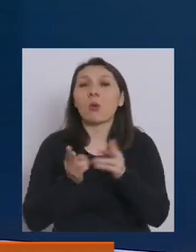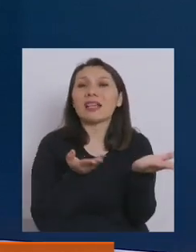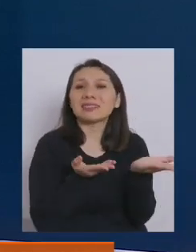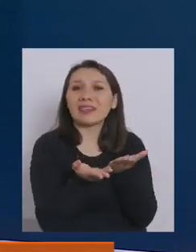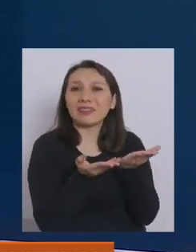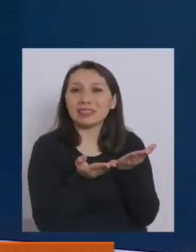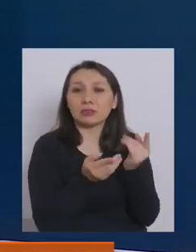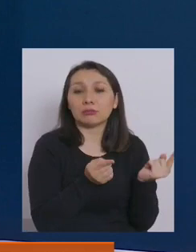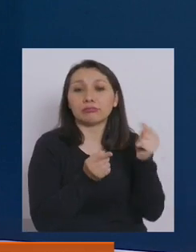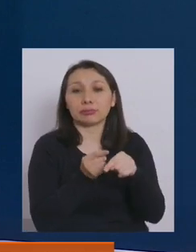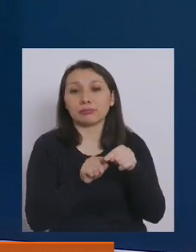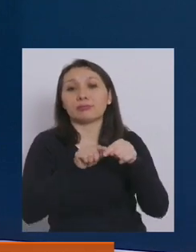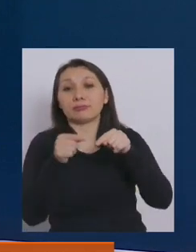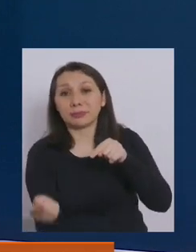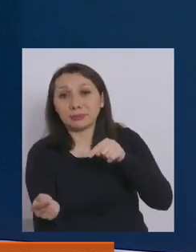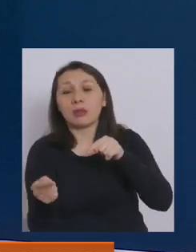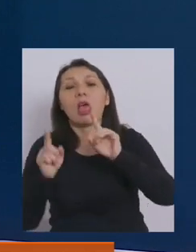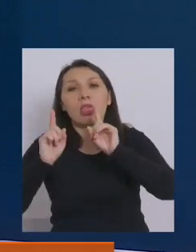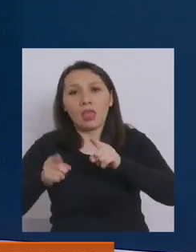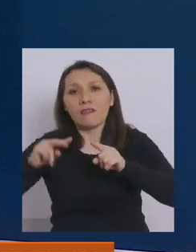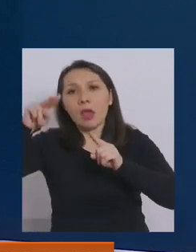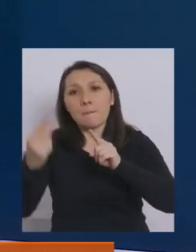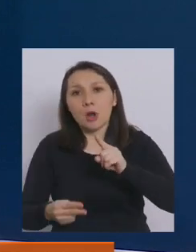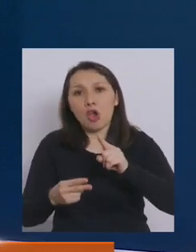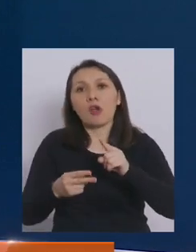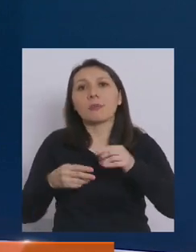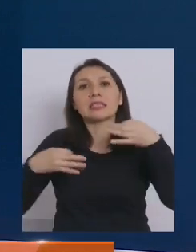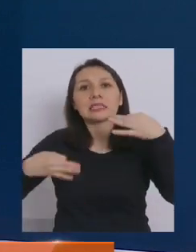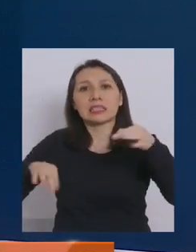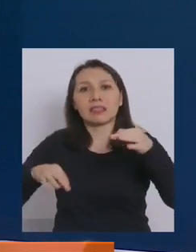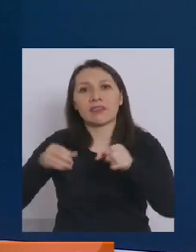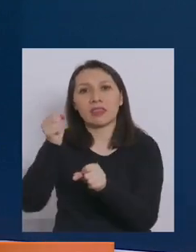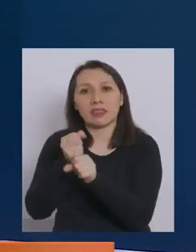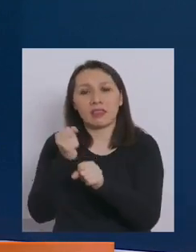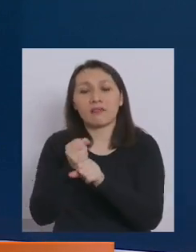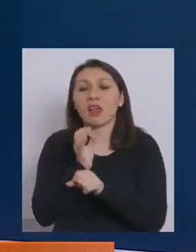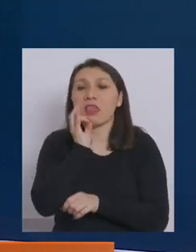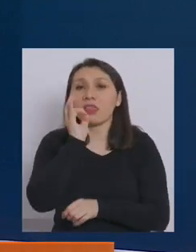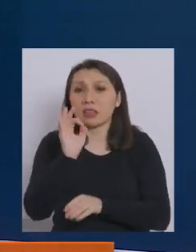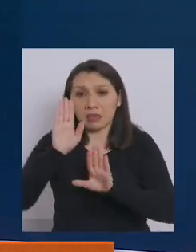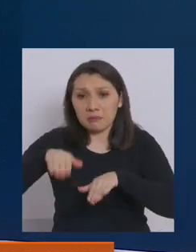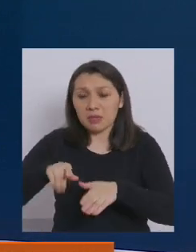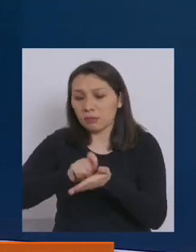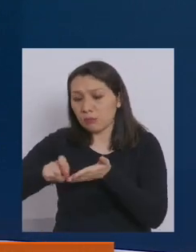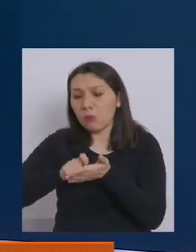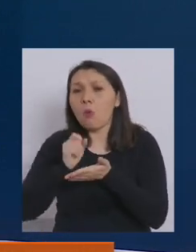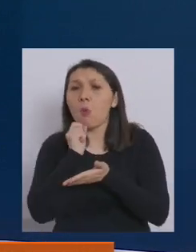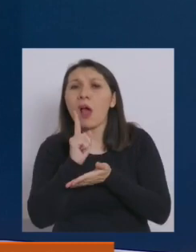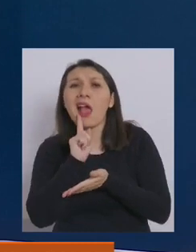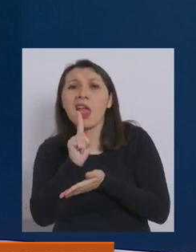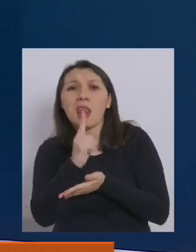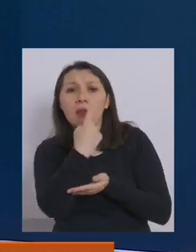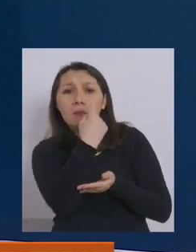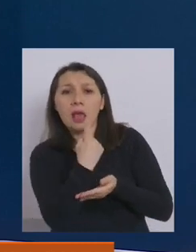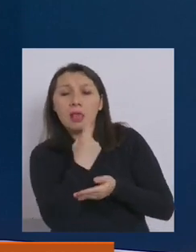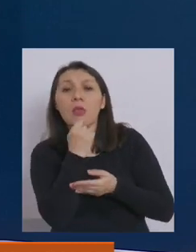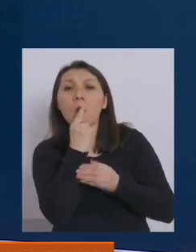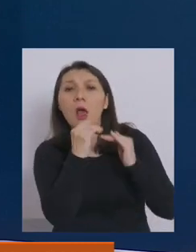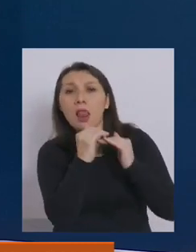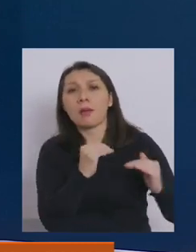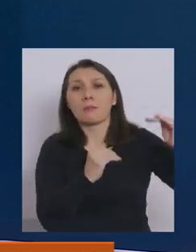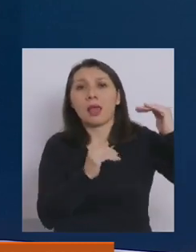este servicio tiene que tener su propio certificado señalando en el mismo cuál es el mandante y cuál es la